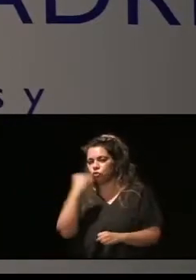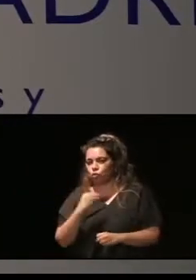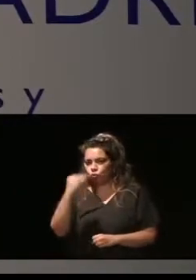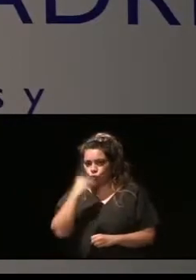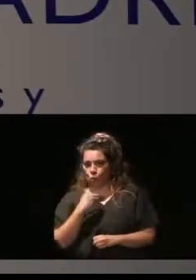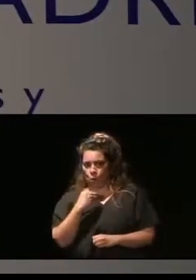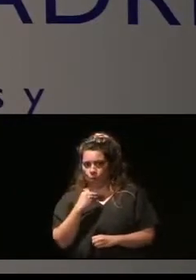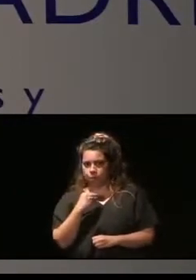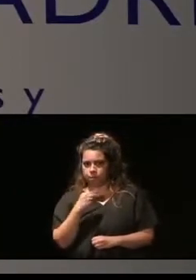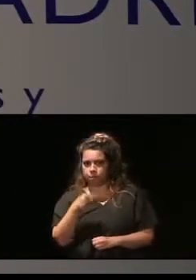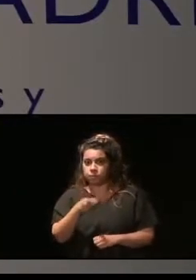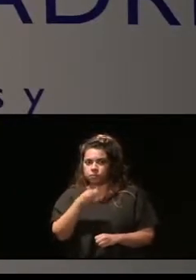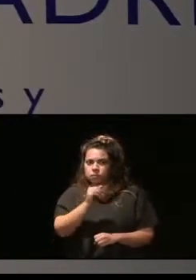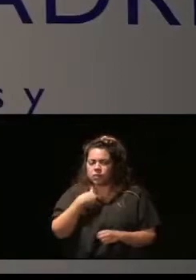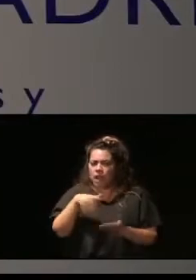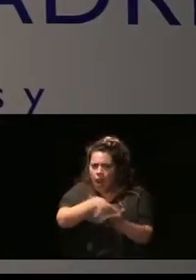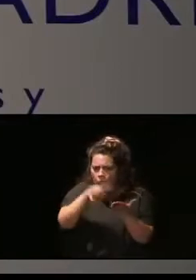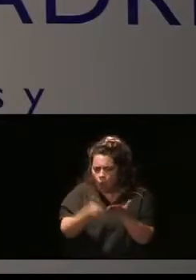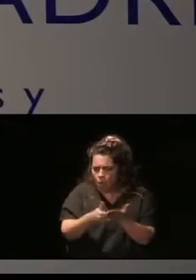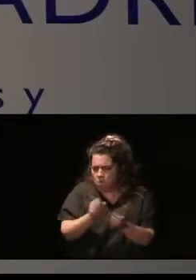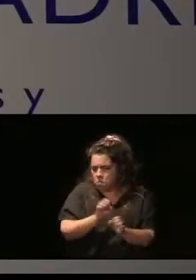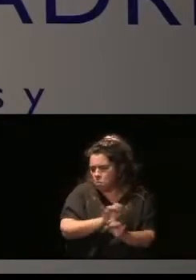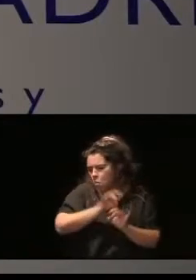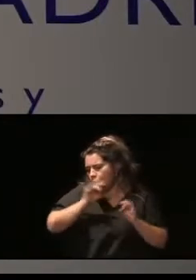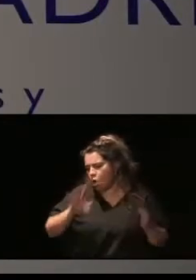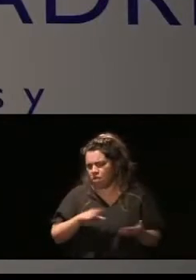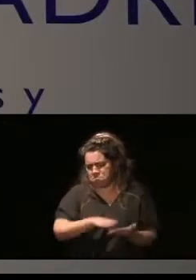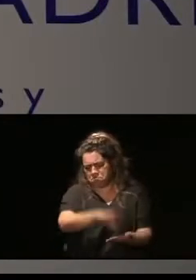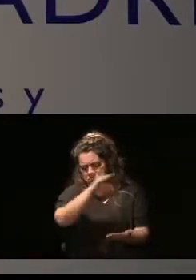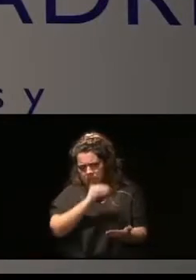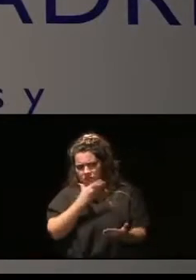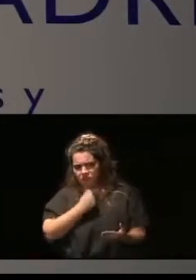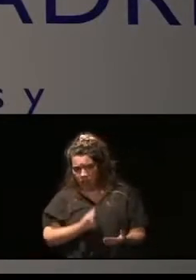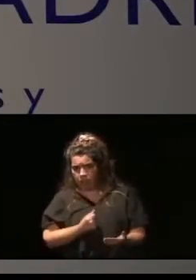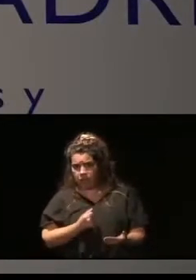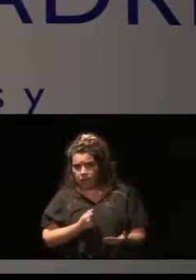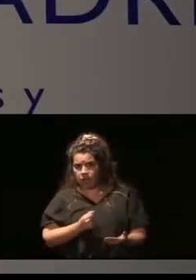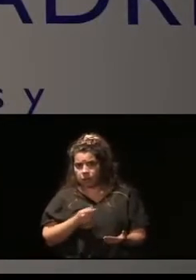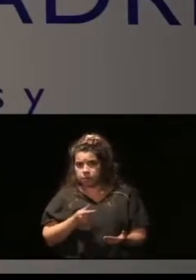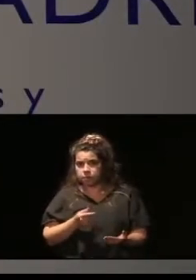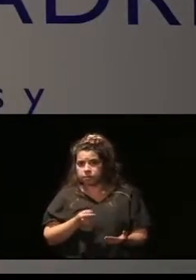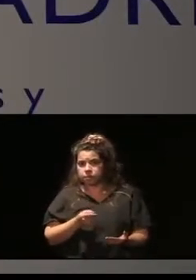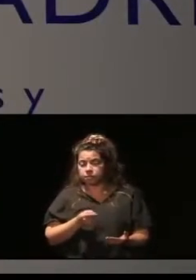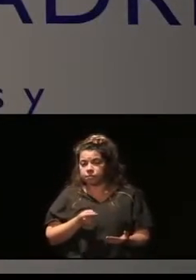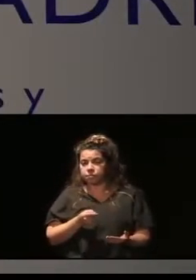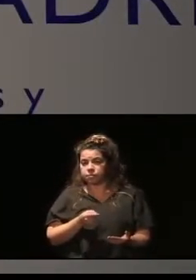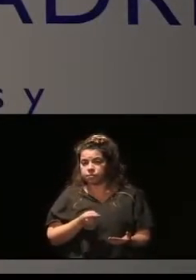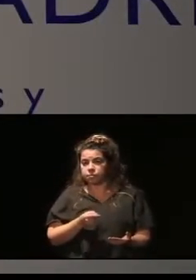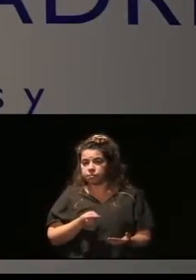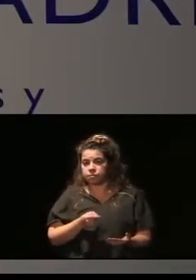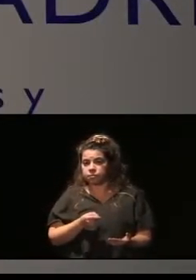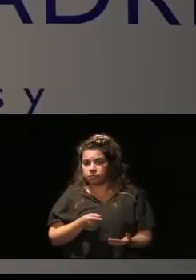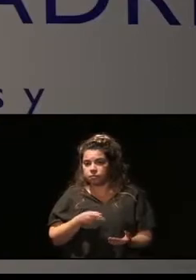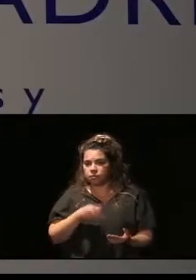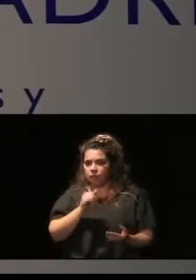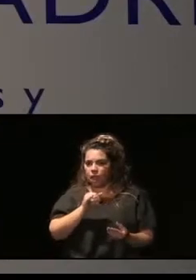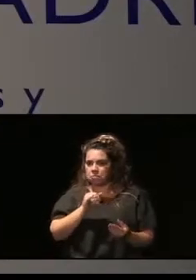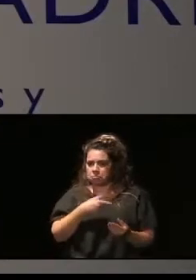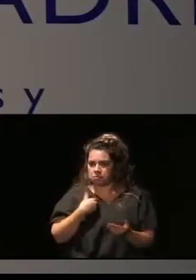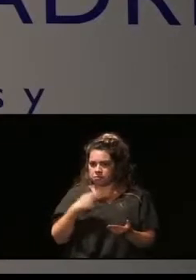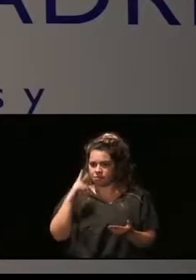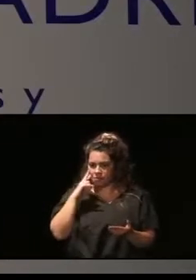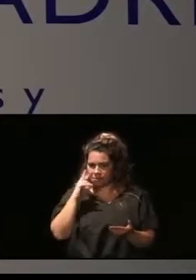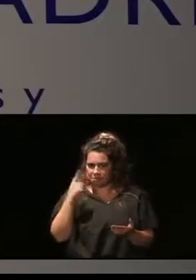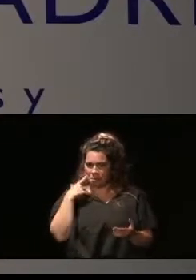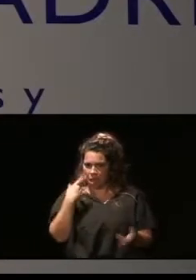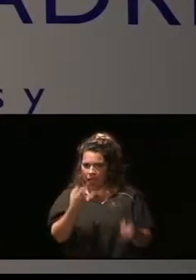en la que tiene un lenguaje claro y comprensible, tiene también una edición muy atractiva, ¿no?, que